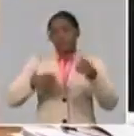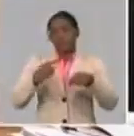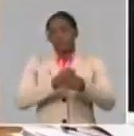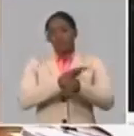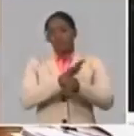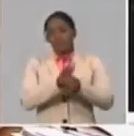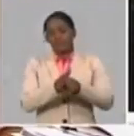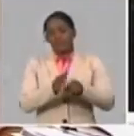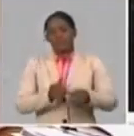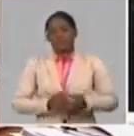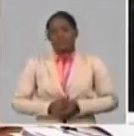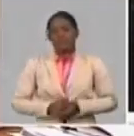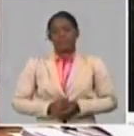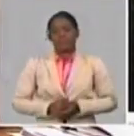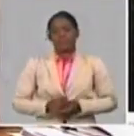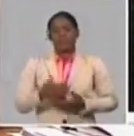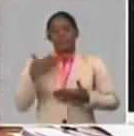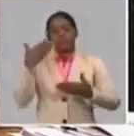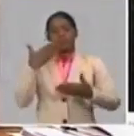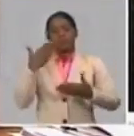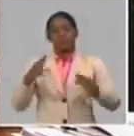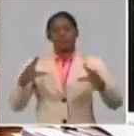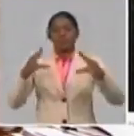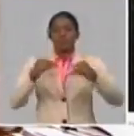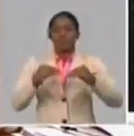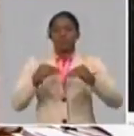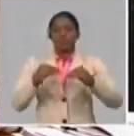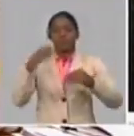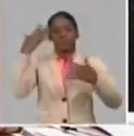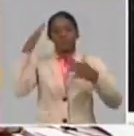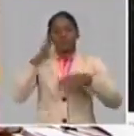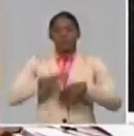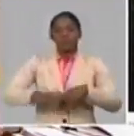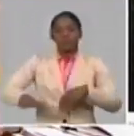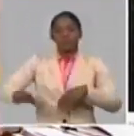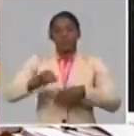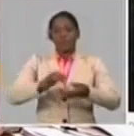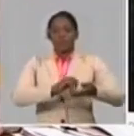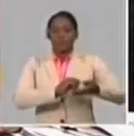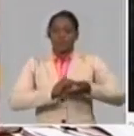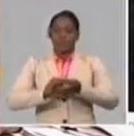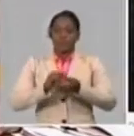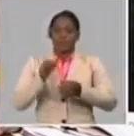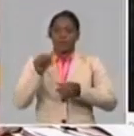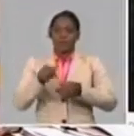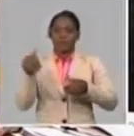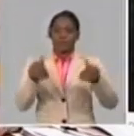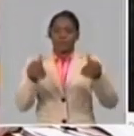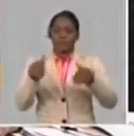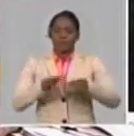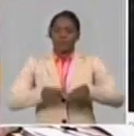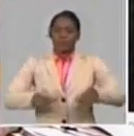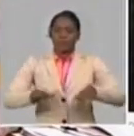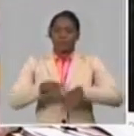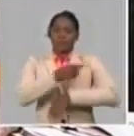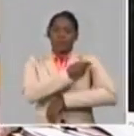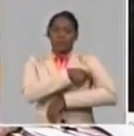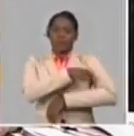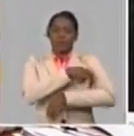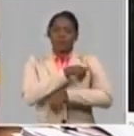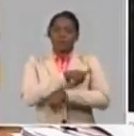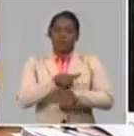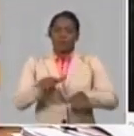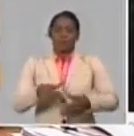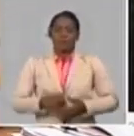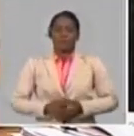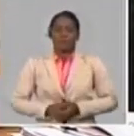Gracias, Randy. Buenas noches. Un saludo para ti y los compañeros que nos acompañan en todo nuestro pueblo. Efectivamente,